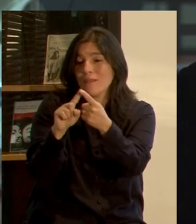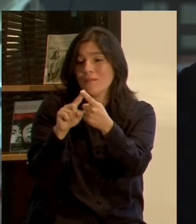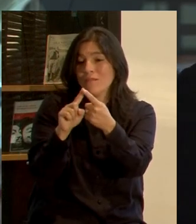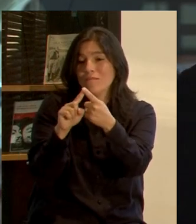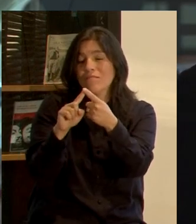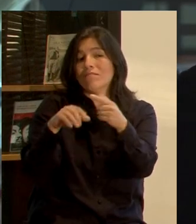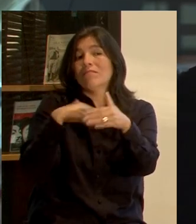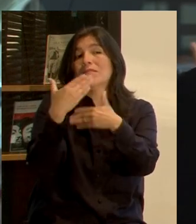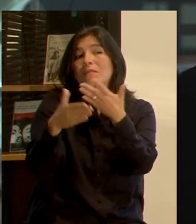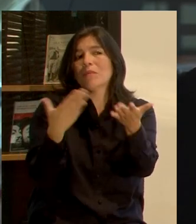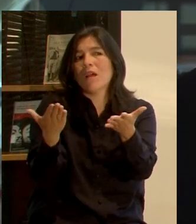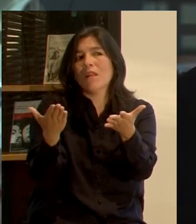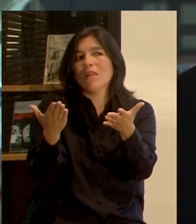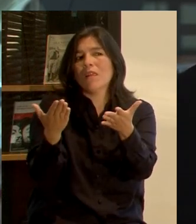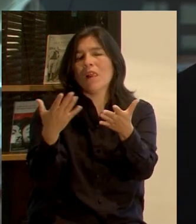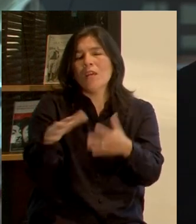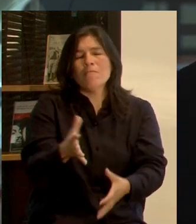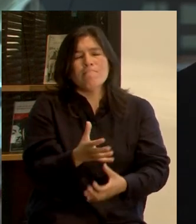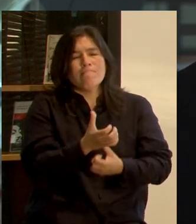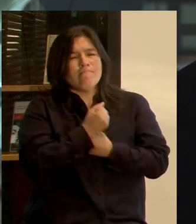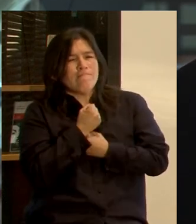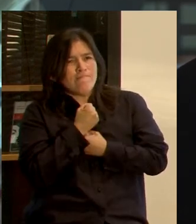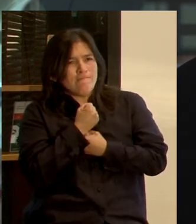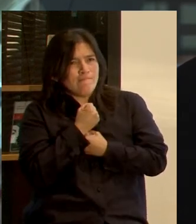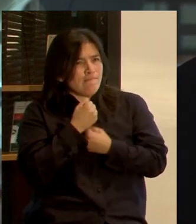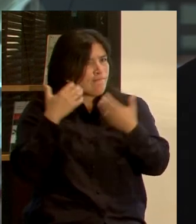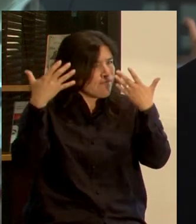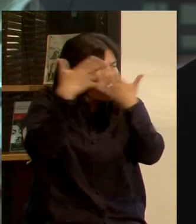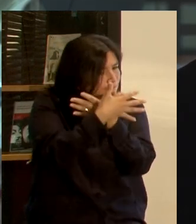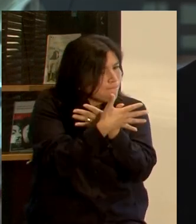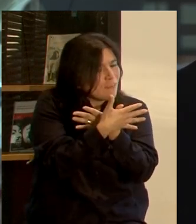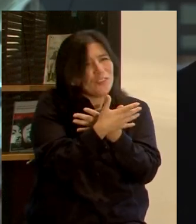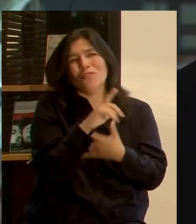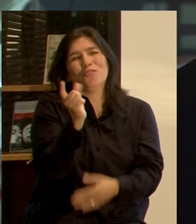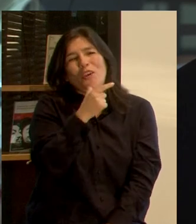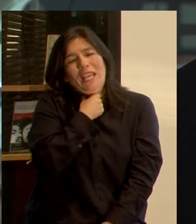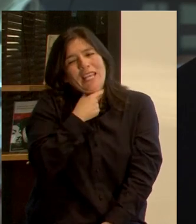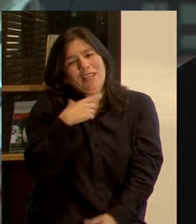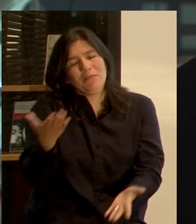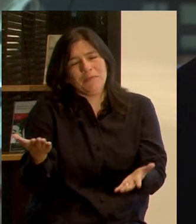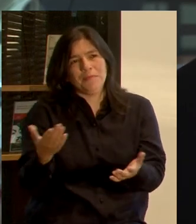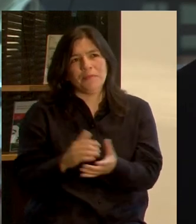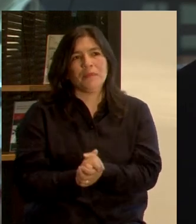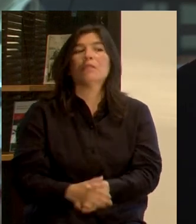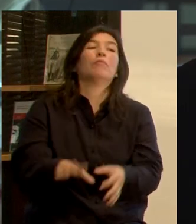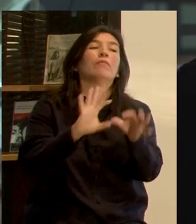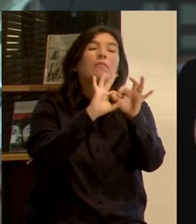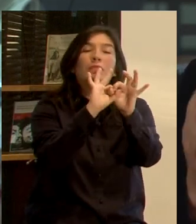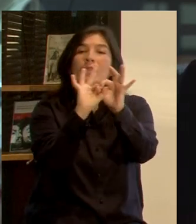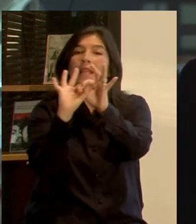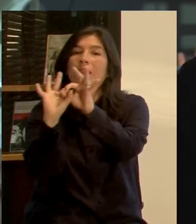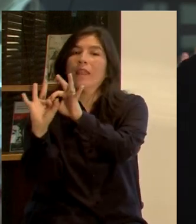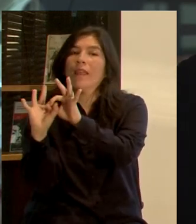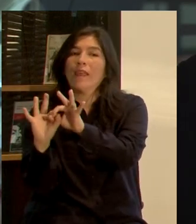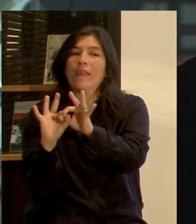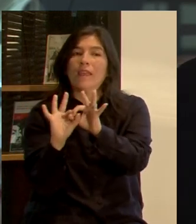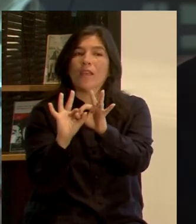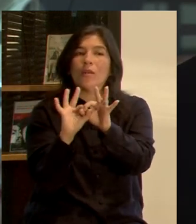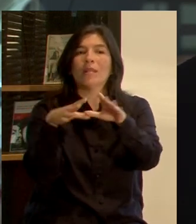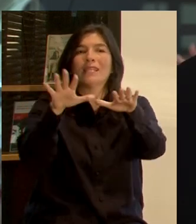generamos es frustración ciudadana. Y eso es justamente lo que no queremos que suceda. Así que les agradezco el